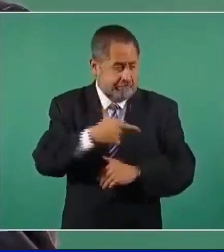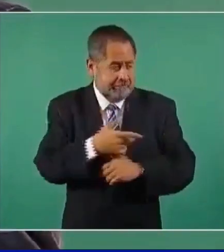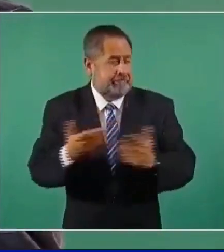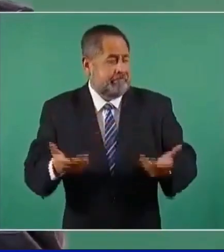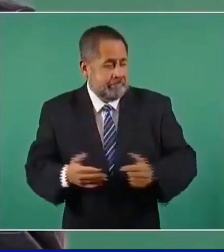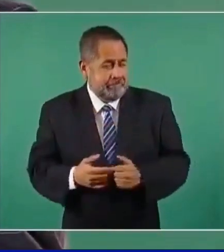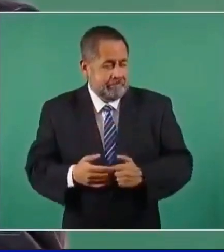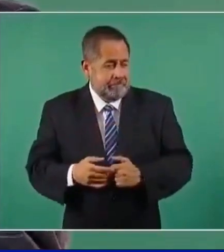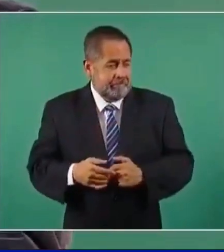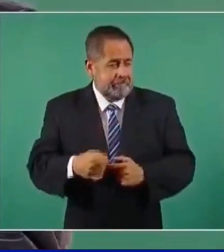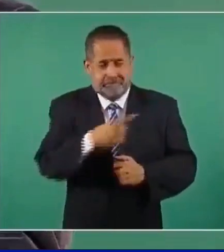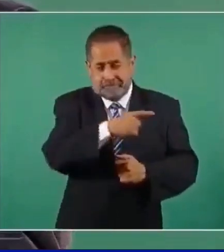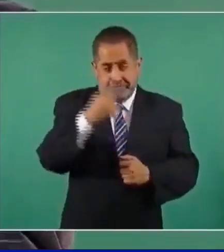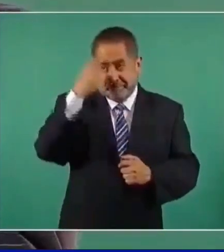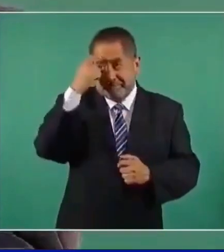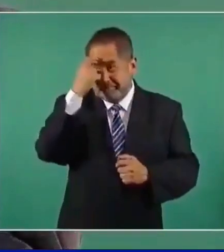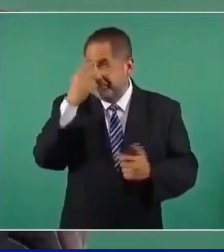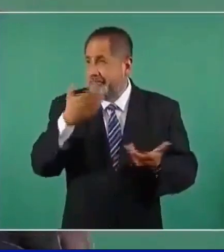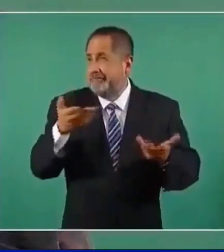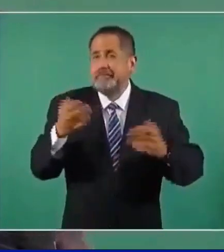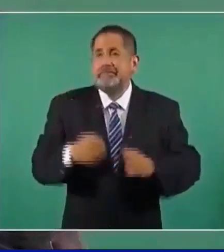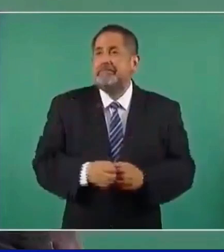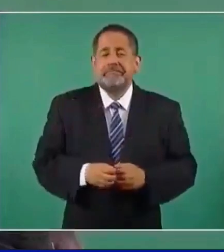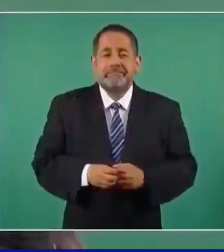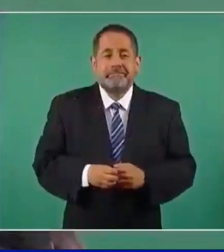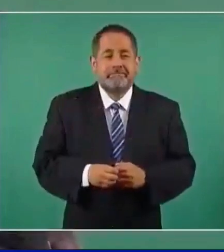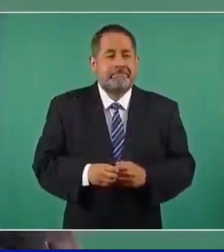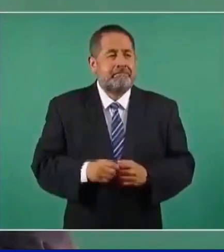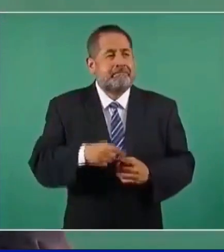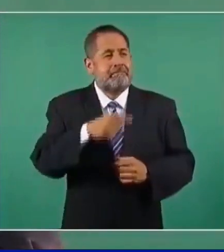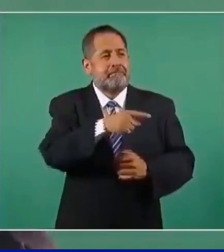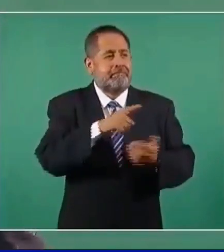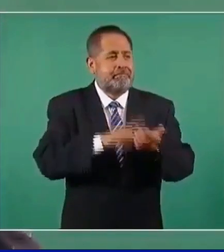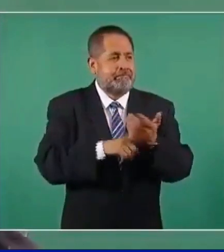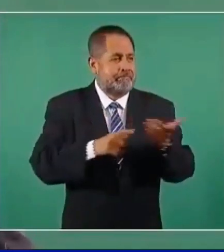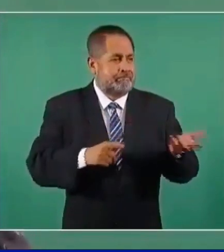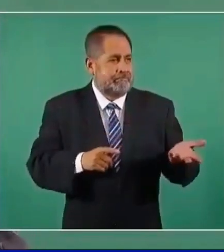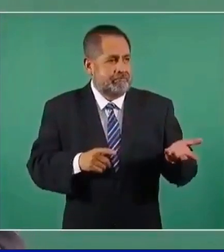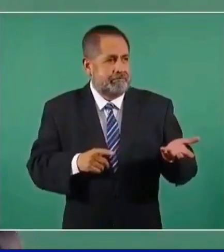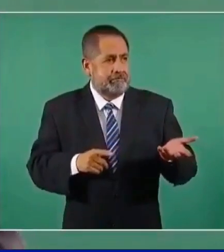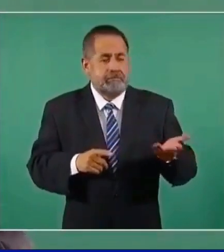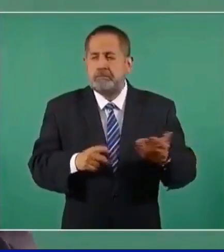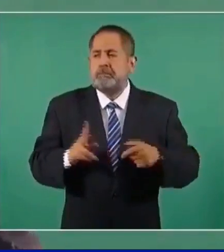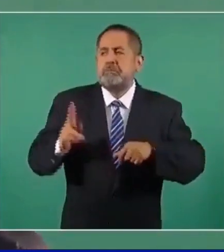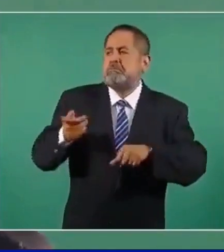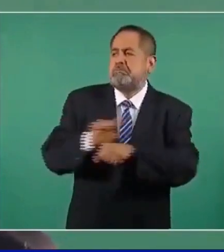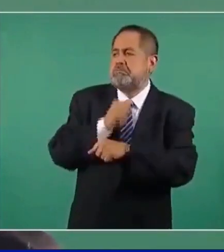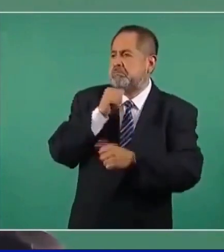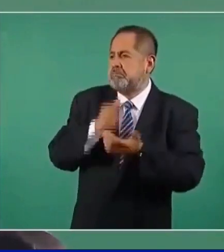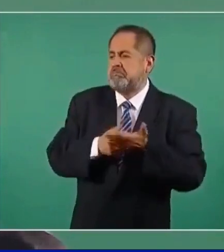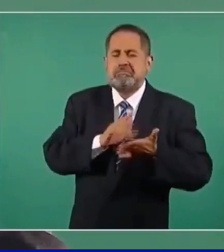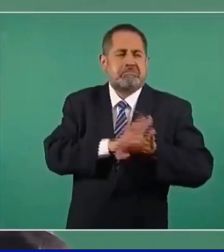pensabas de que no iba a suceder nada,